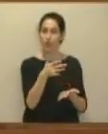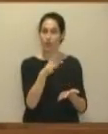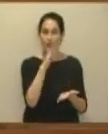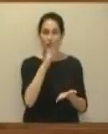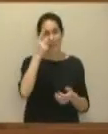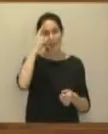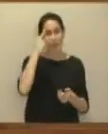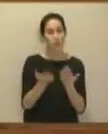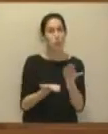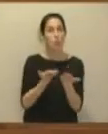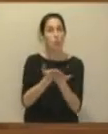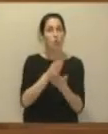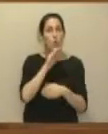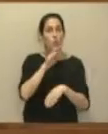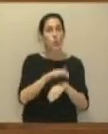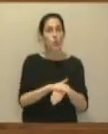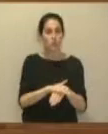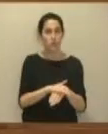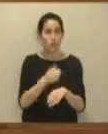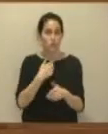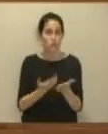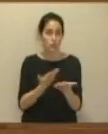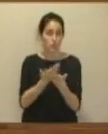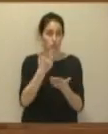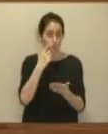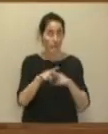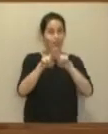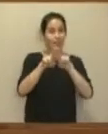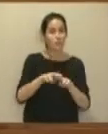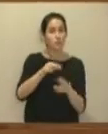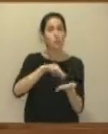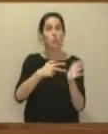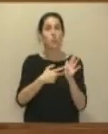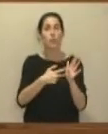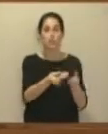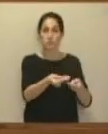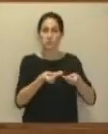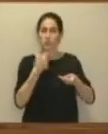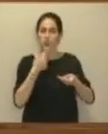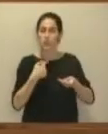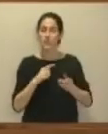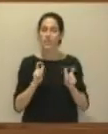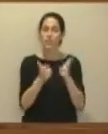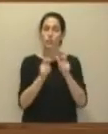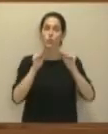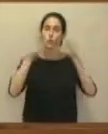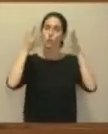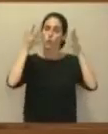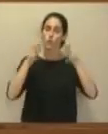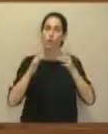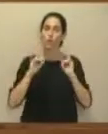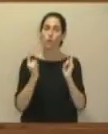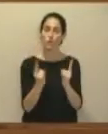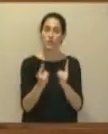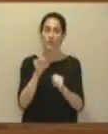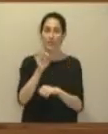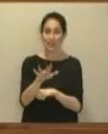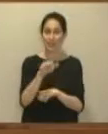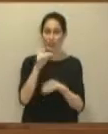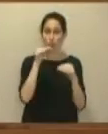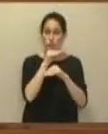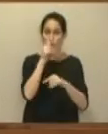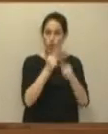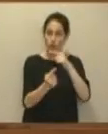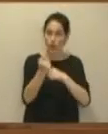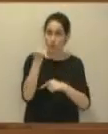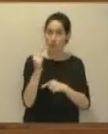cumplimiento de la moción en la que pedíamos la revisión de este plan, nos comentaba que en una reunión del Consejo Forestal del 15 de octubre del año pasado se